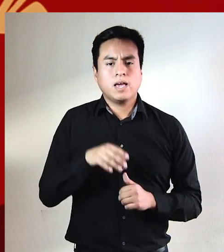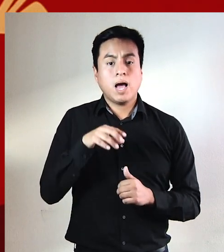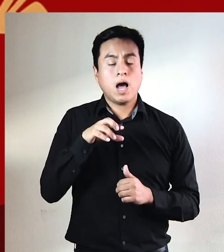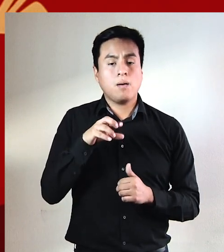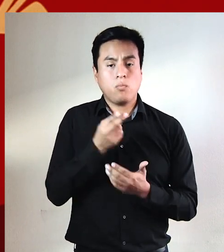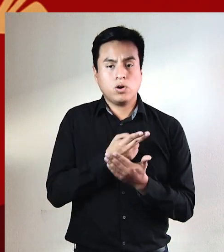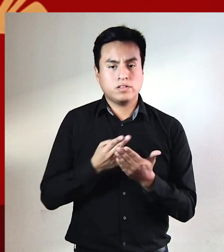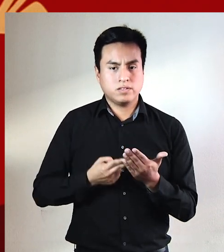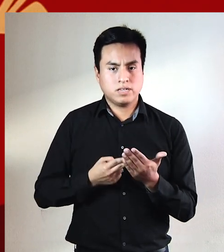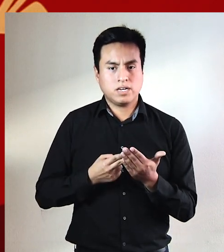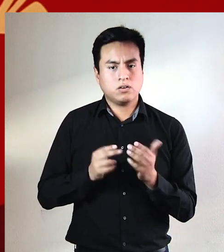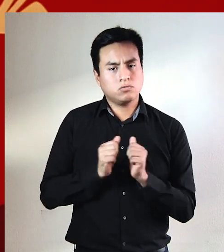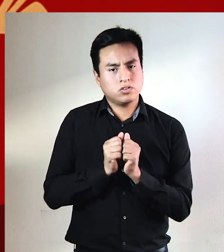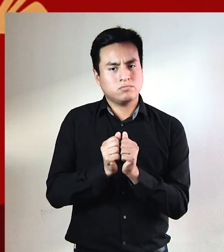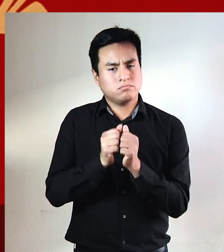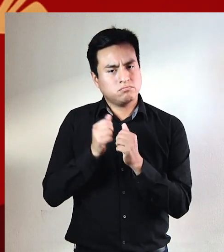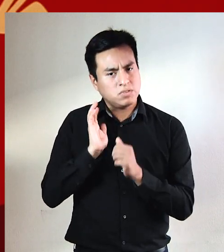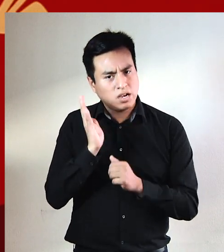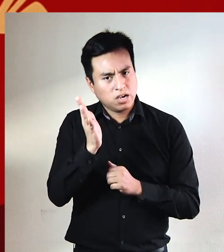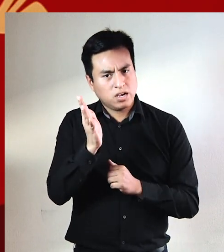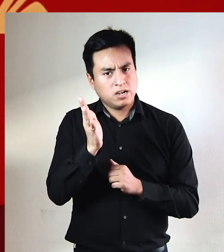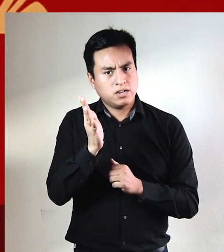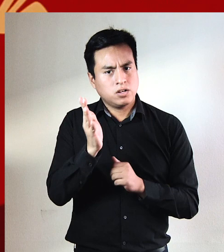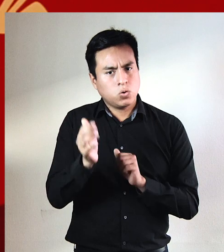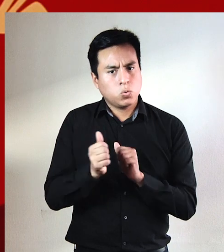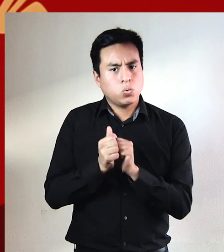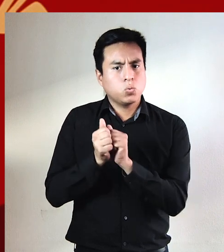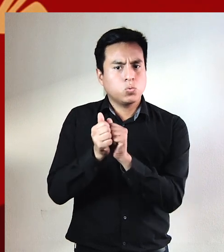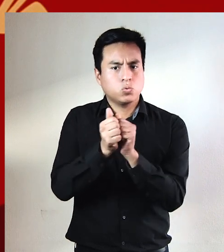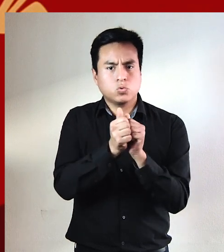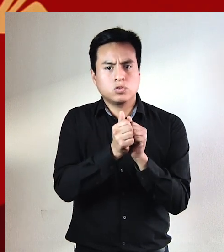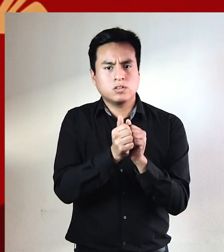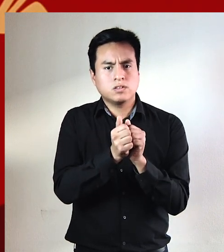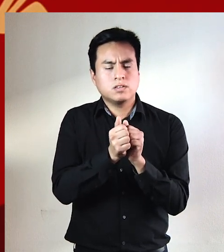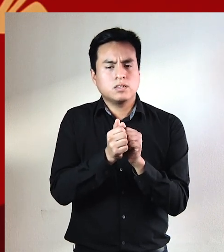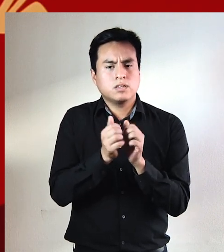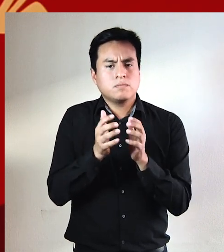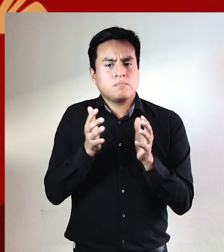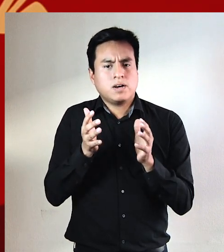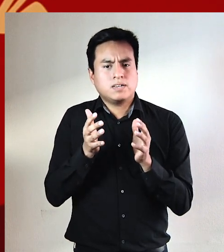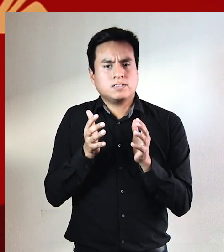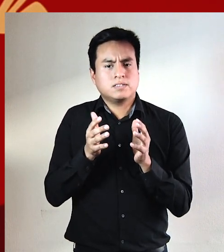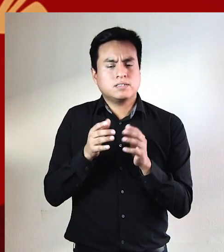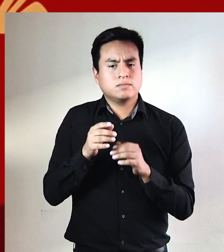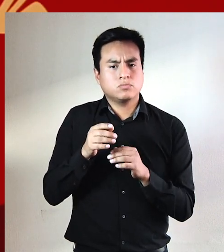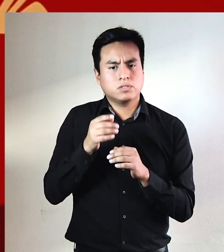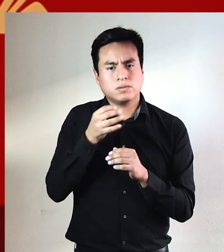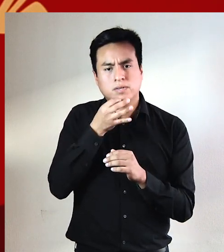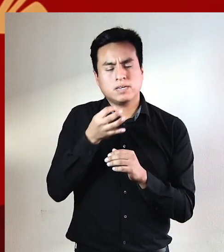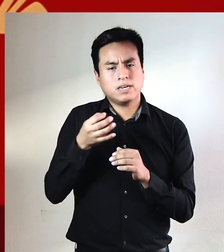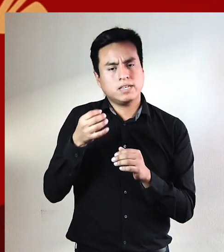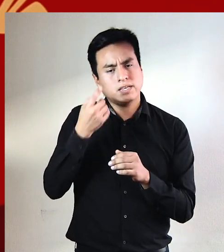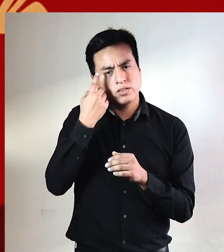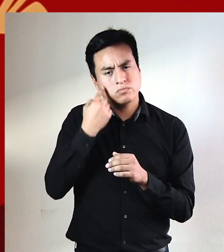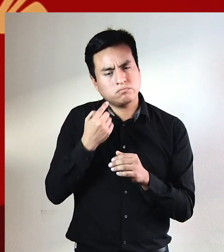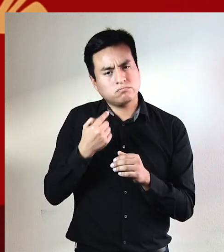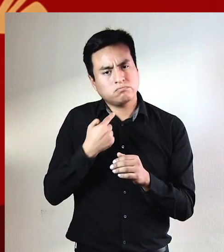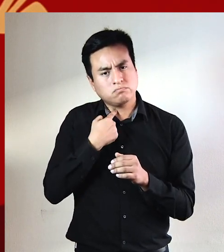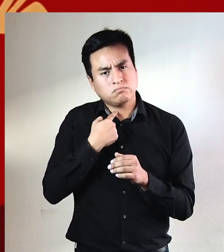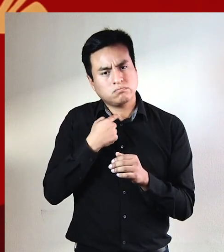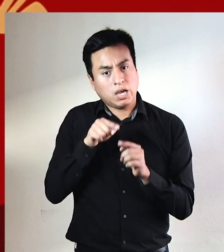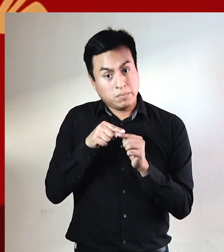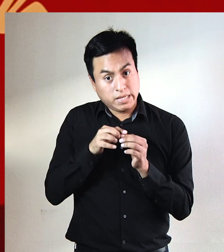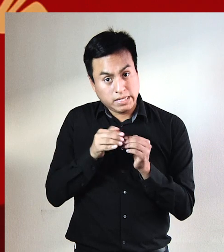La poesía debe bajar con ellos, debe descender junto a lo más dañado, a lo más tumefacto y herido, para